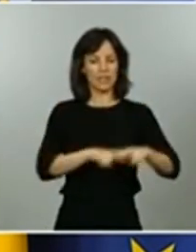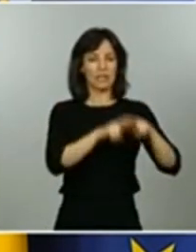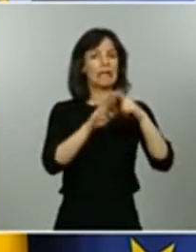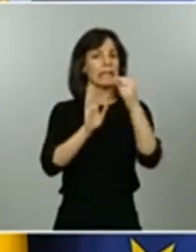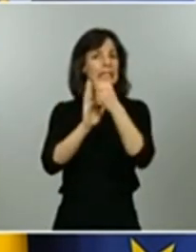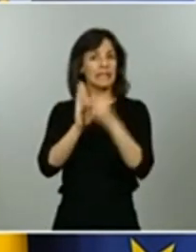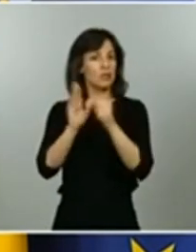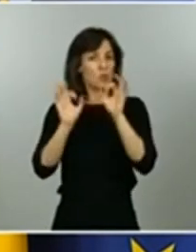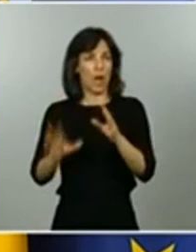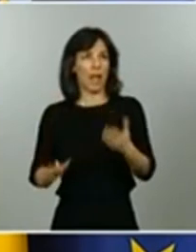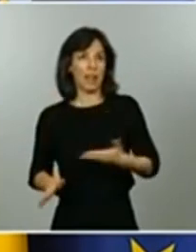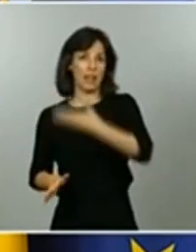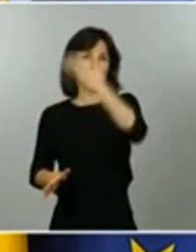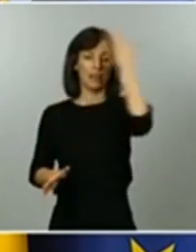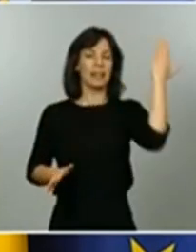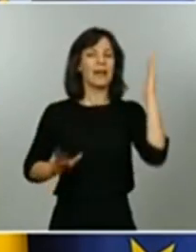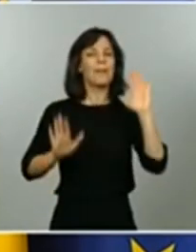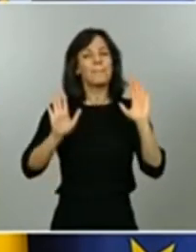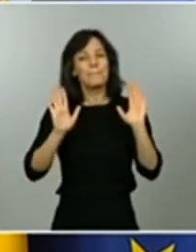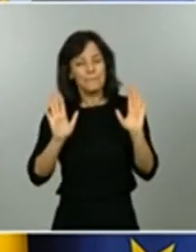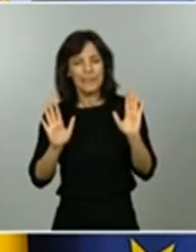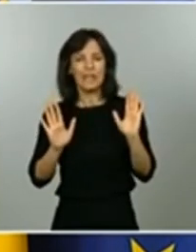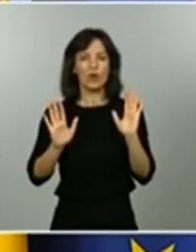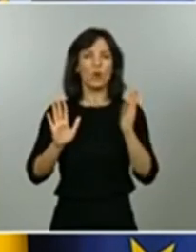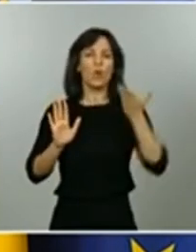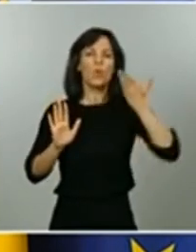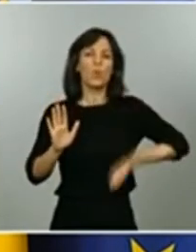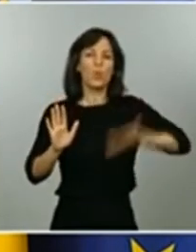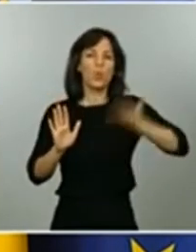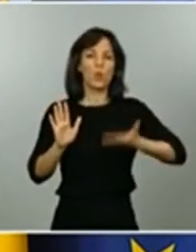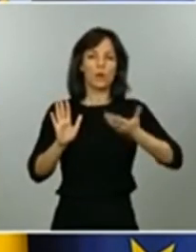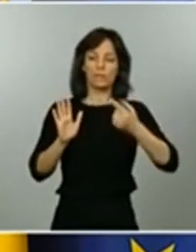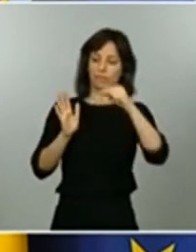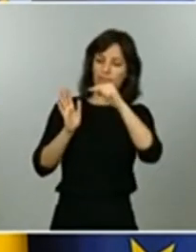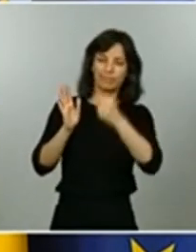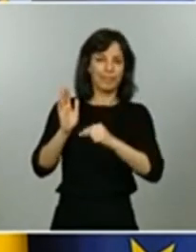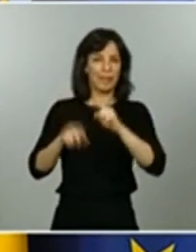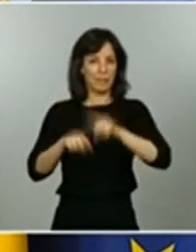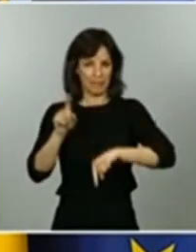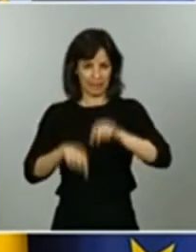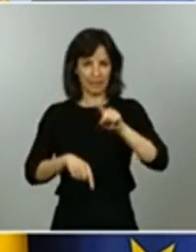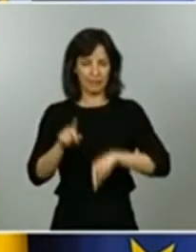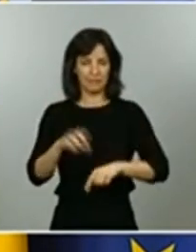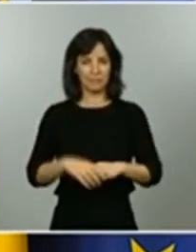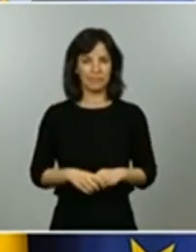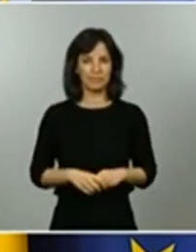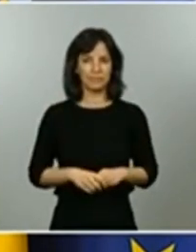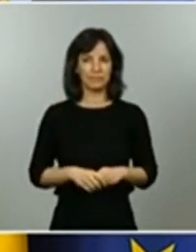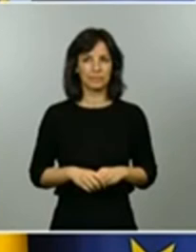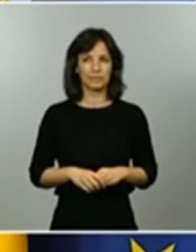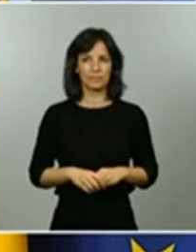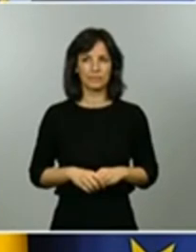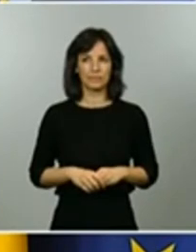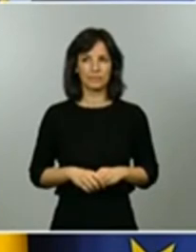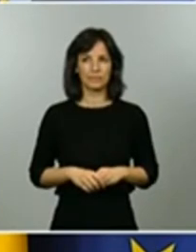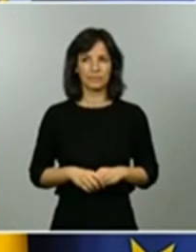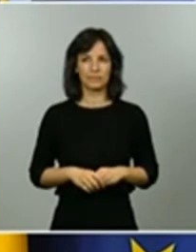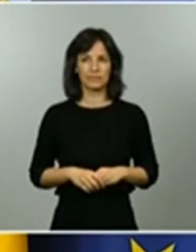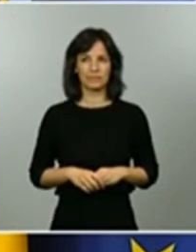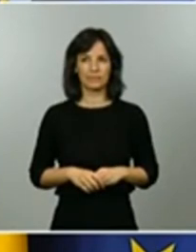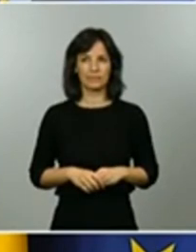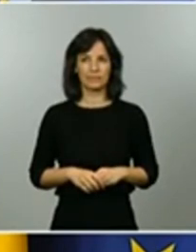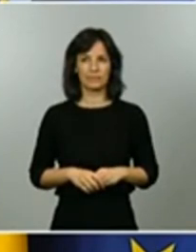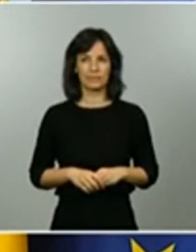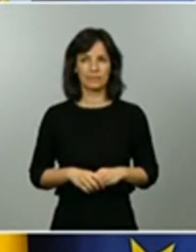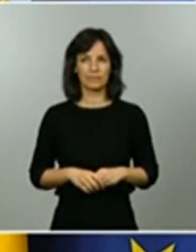a diferentes de ellos se da más peso a unos que a otros desde el punto de vista de la transmisión no